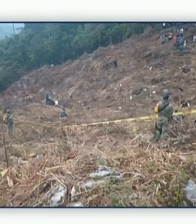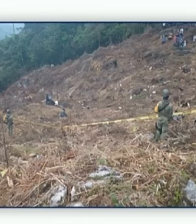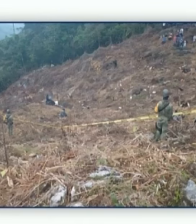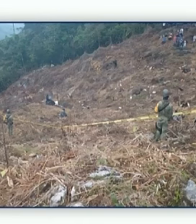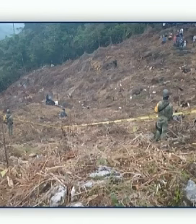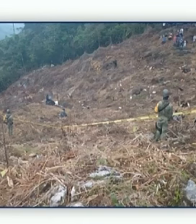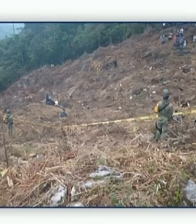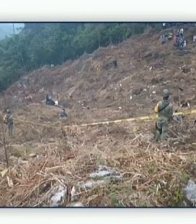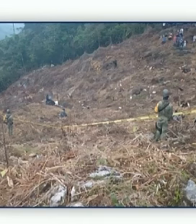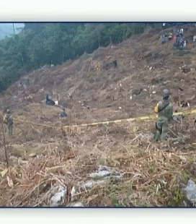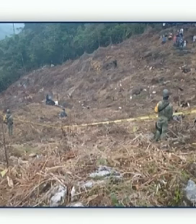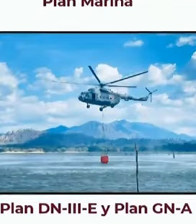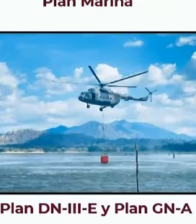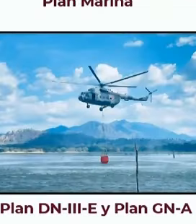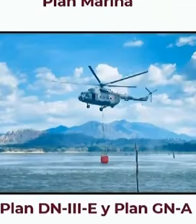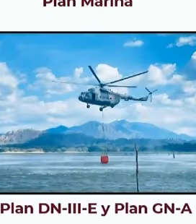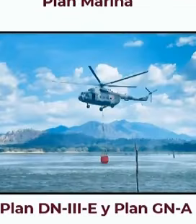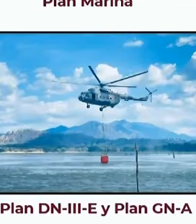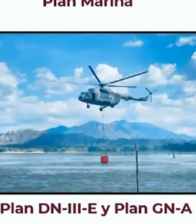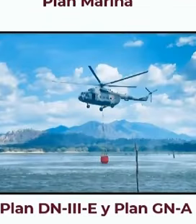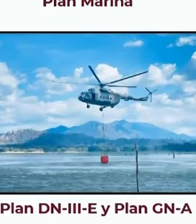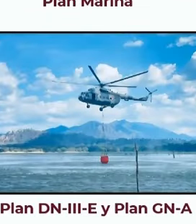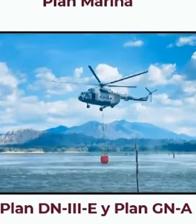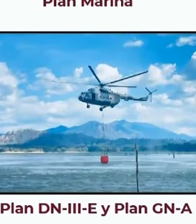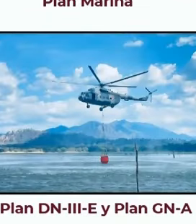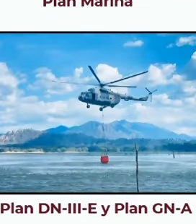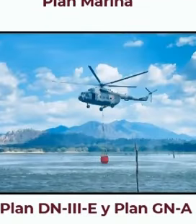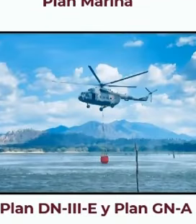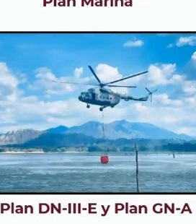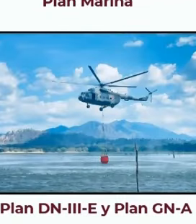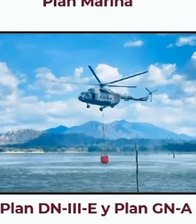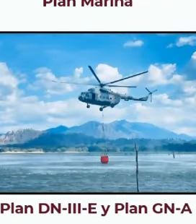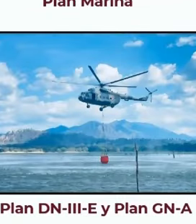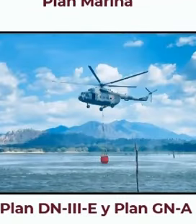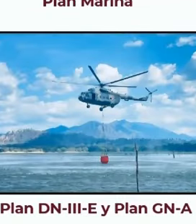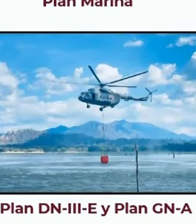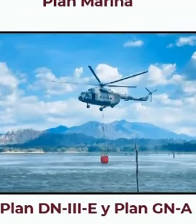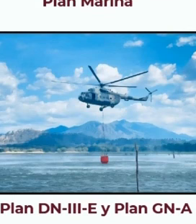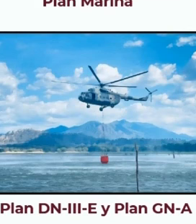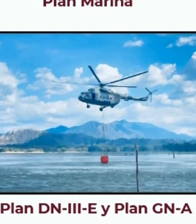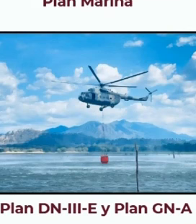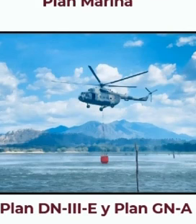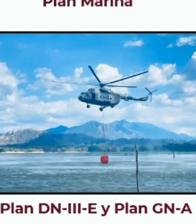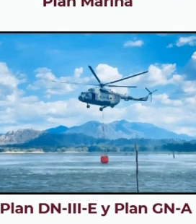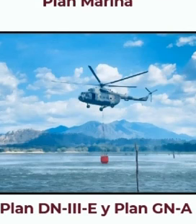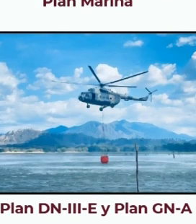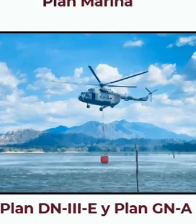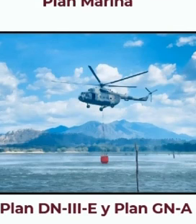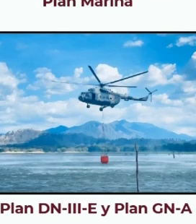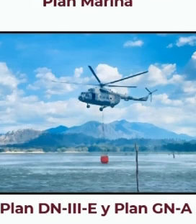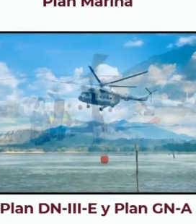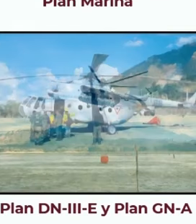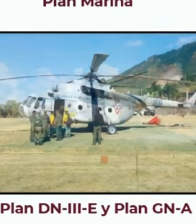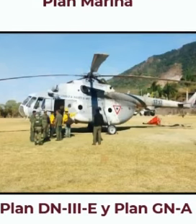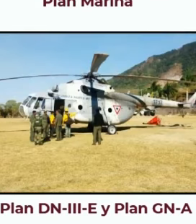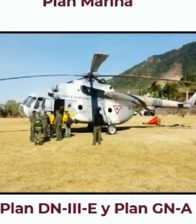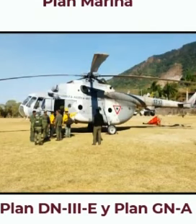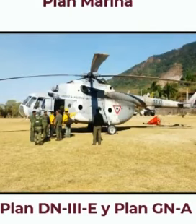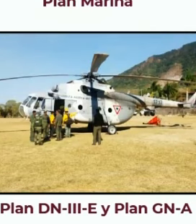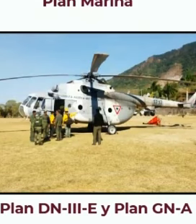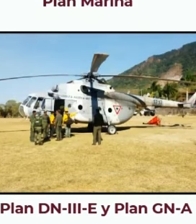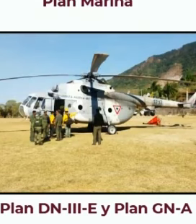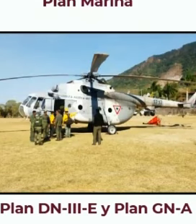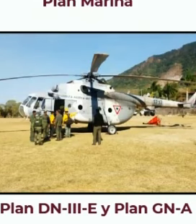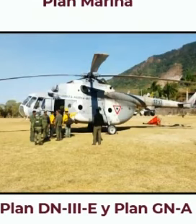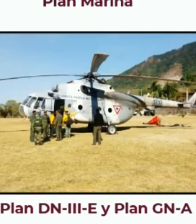Defensa, tiene dos subcentros regionales de búsqueda y rescate, uno en Terán, Chiapas, y otro en San Juan,